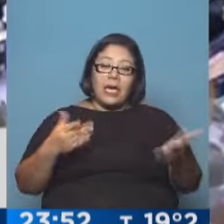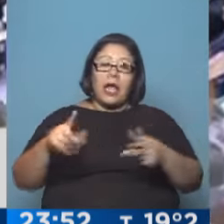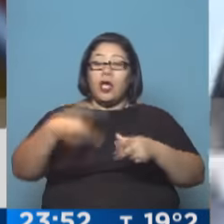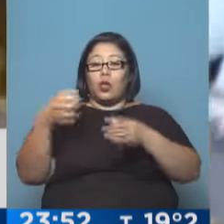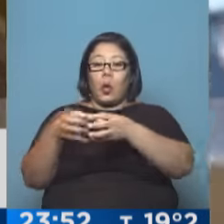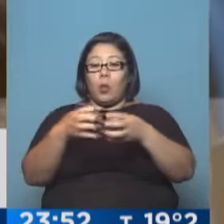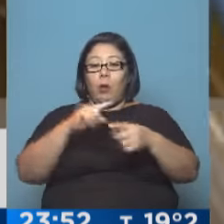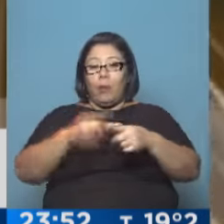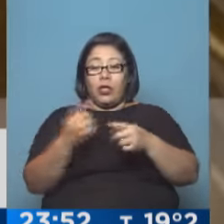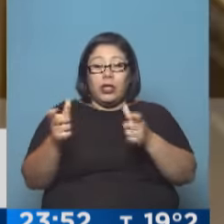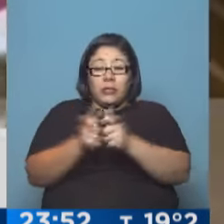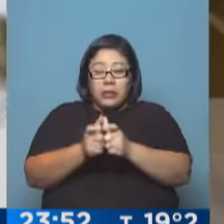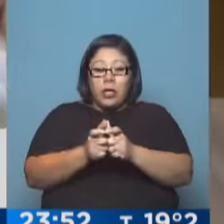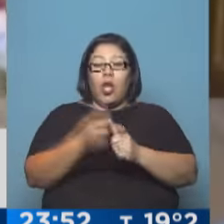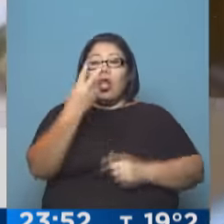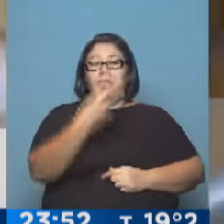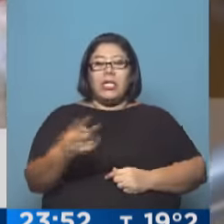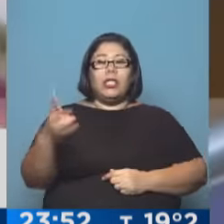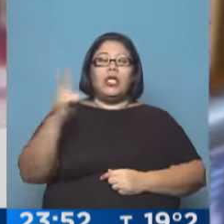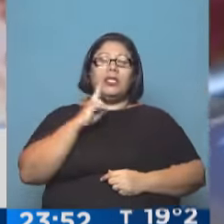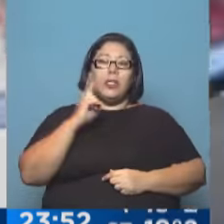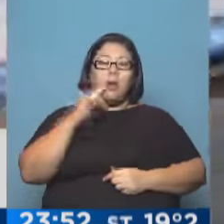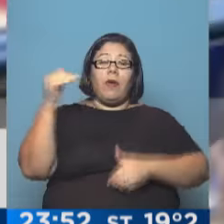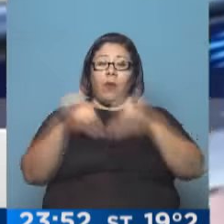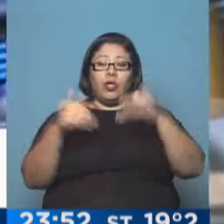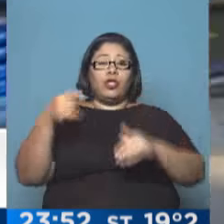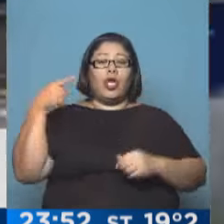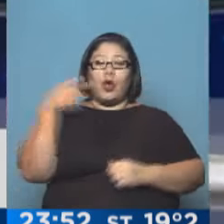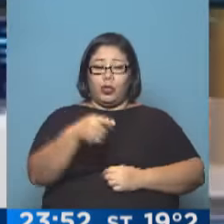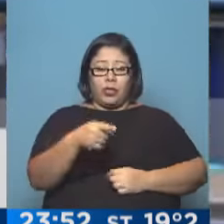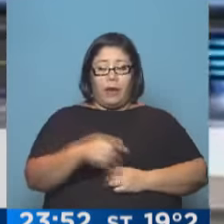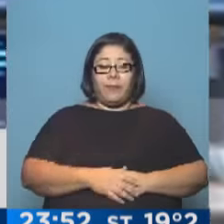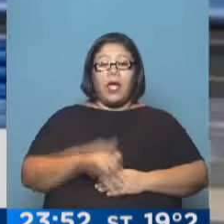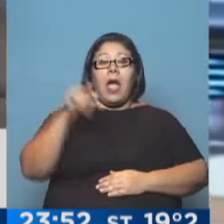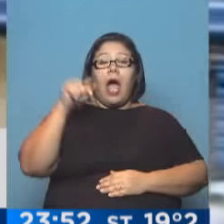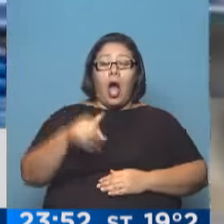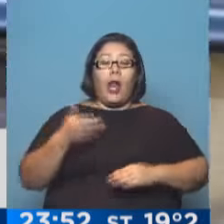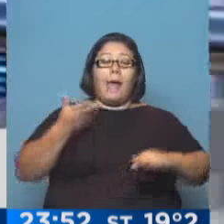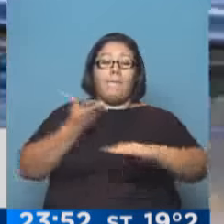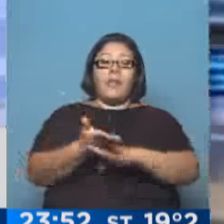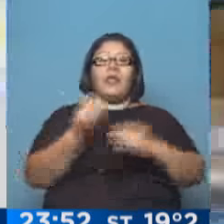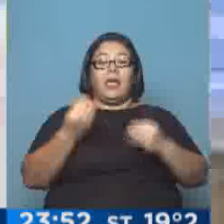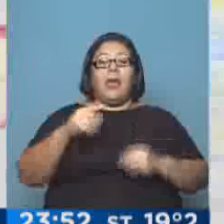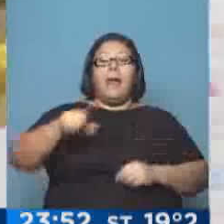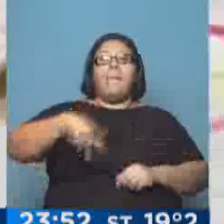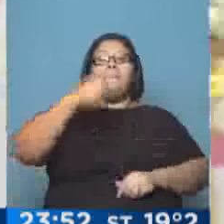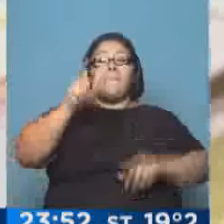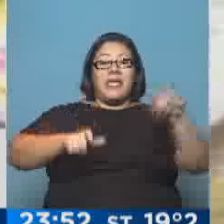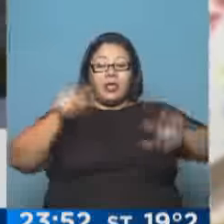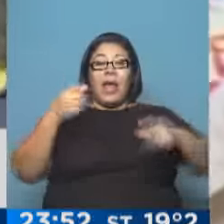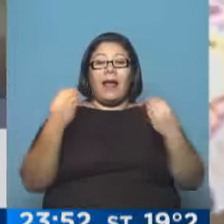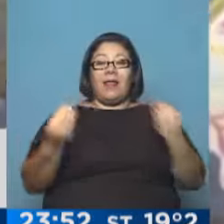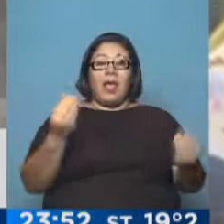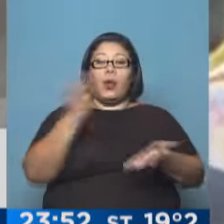sumaron un total de 219 votos. Ahora se abre un periodo de incertidumbre en el que se pueden presentar nuevos candidatos o